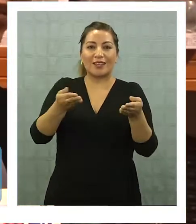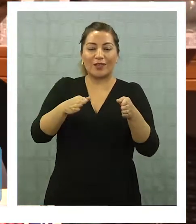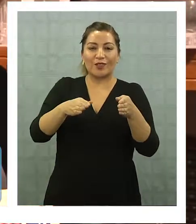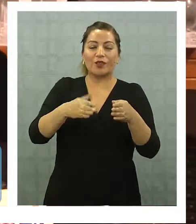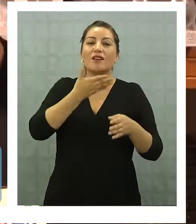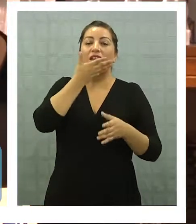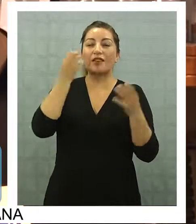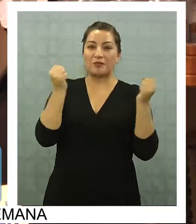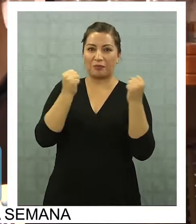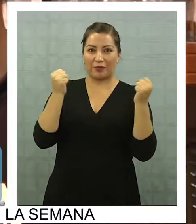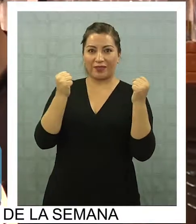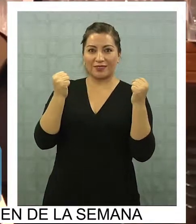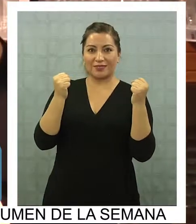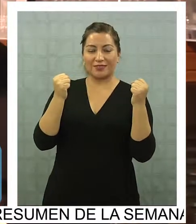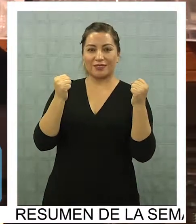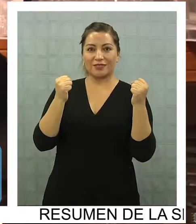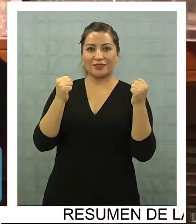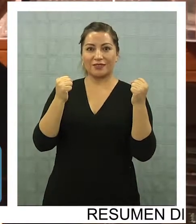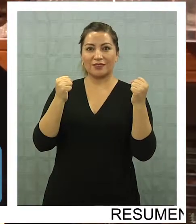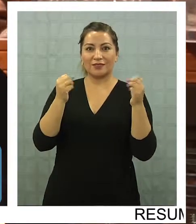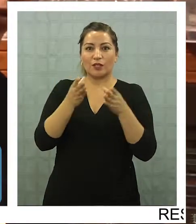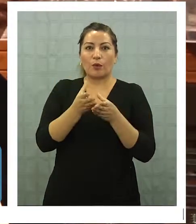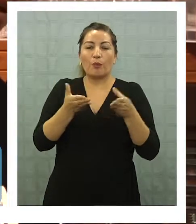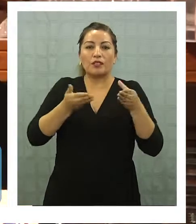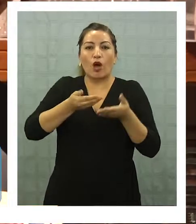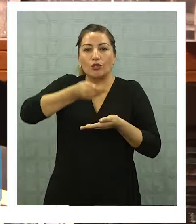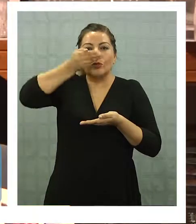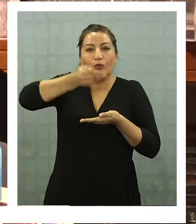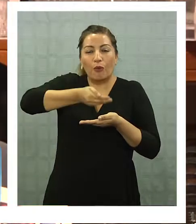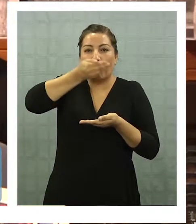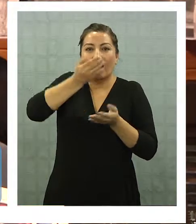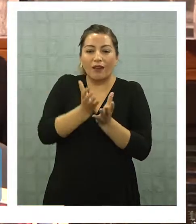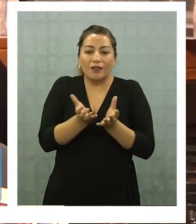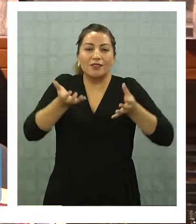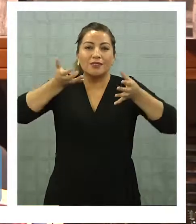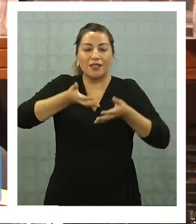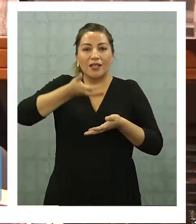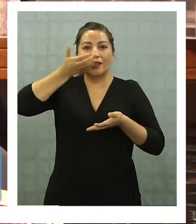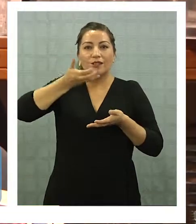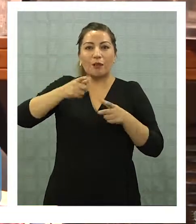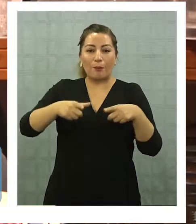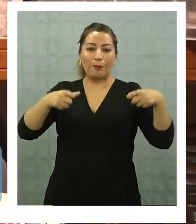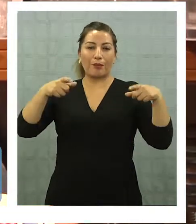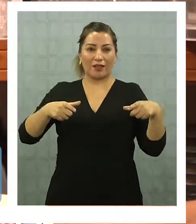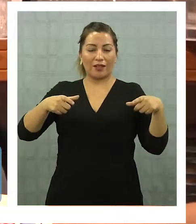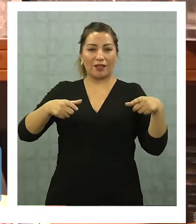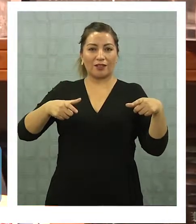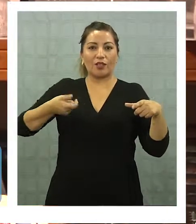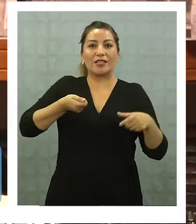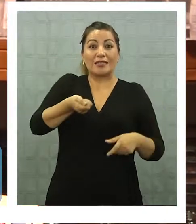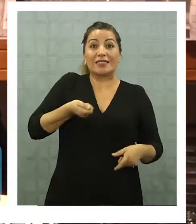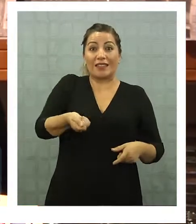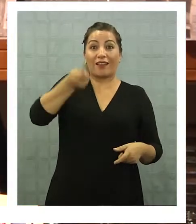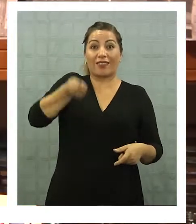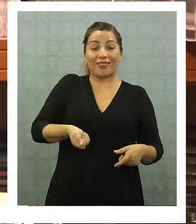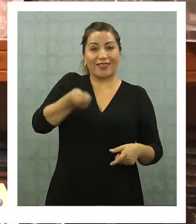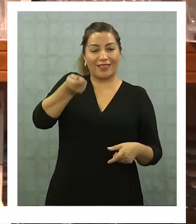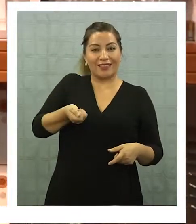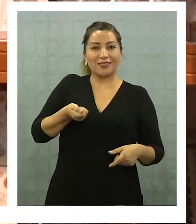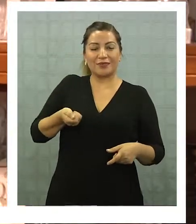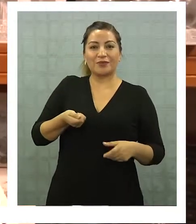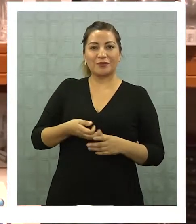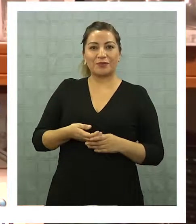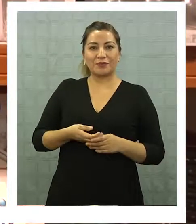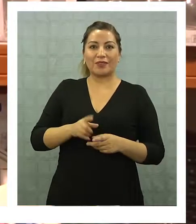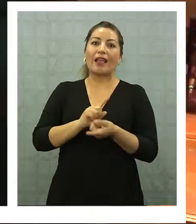invierno se llaman lo que es pocillos para sopa, platos, sartenes... O sea,